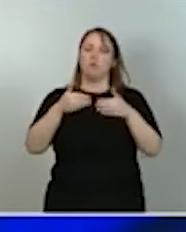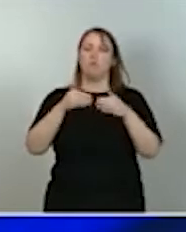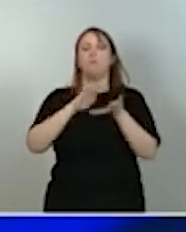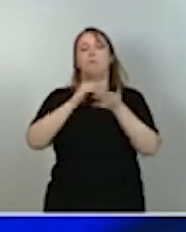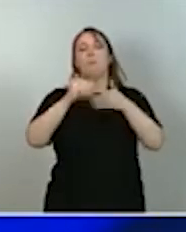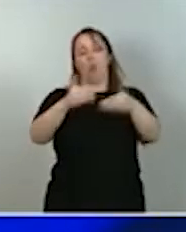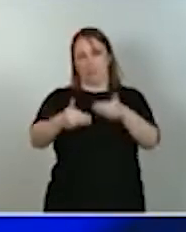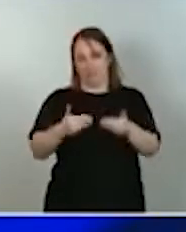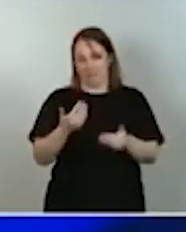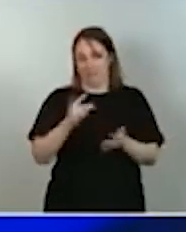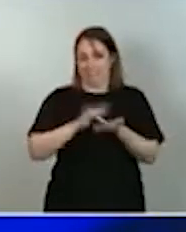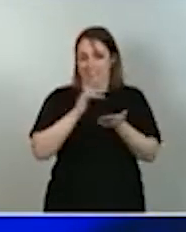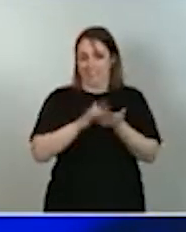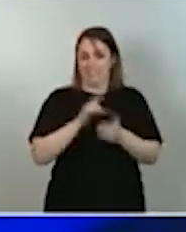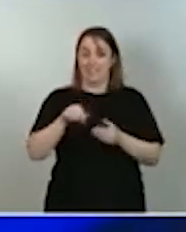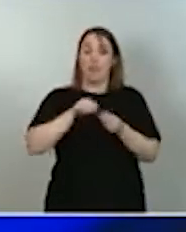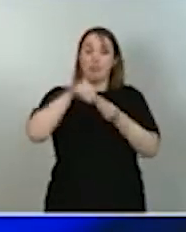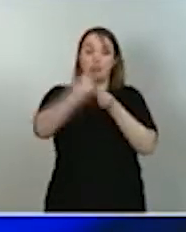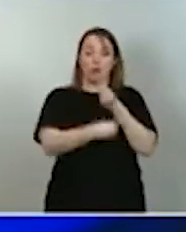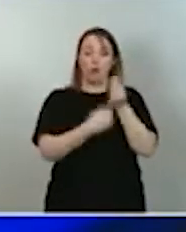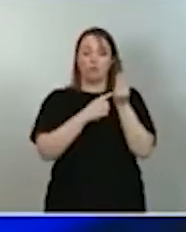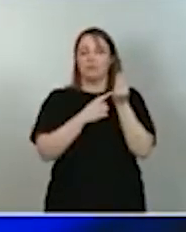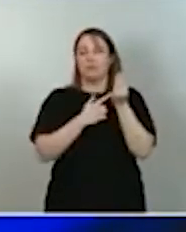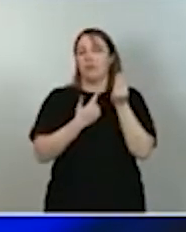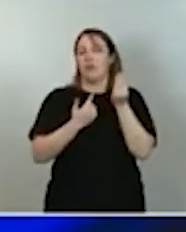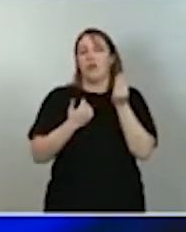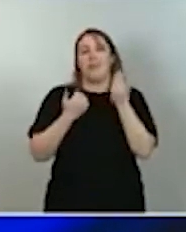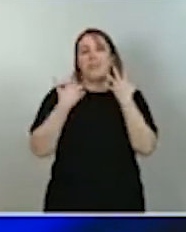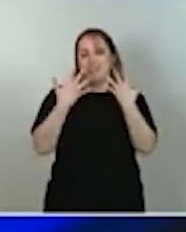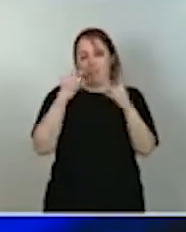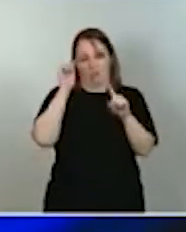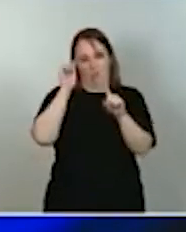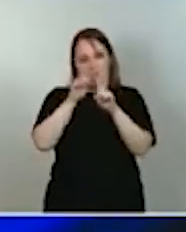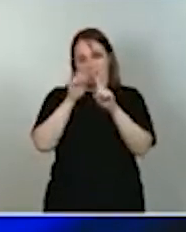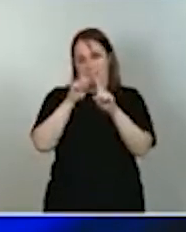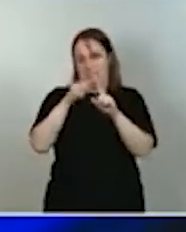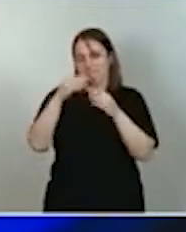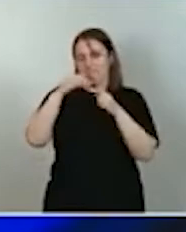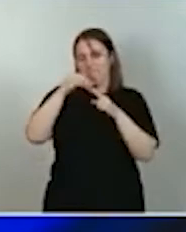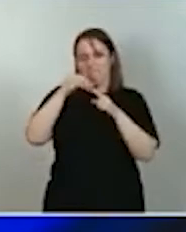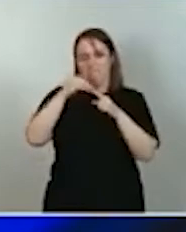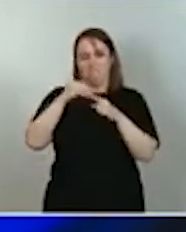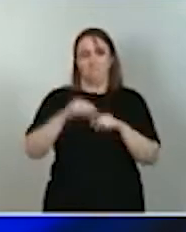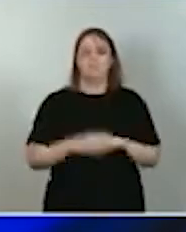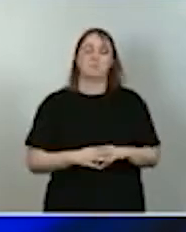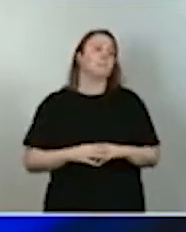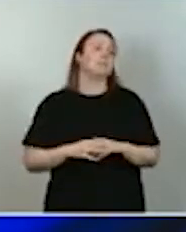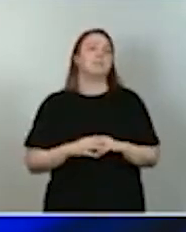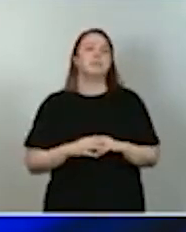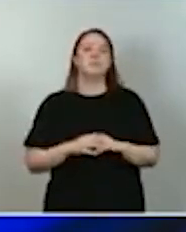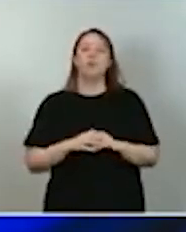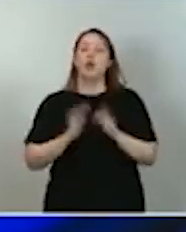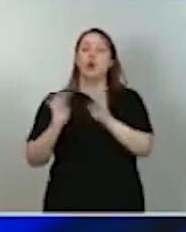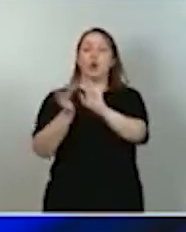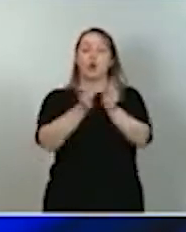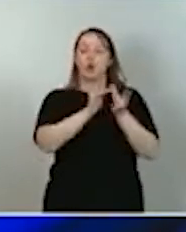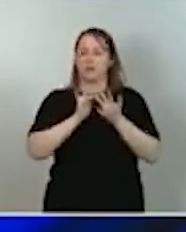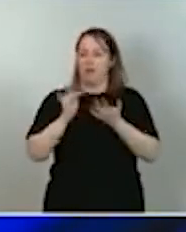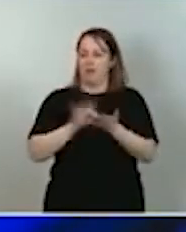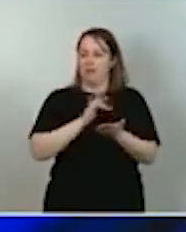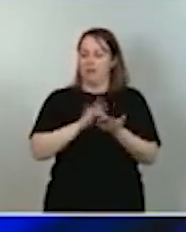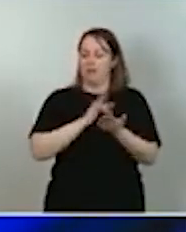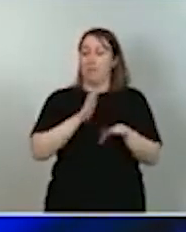documento recoge 10 objetivos estratégicos, empezando por garantizar una conectividad digital adecuada para el 100%